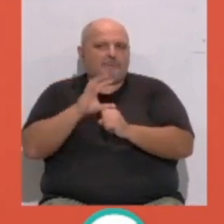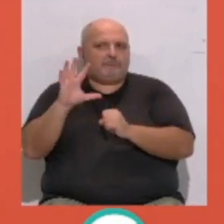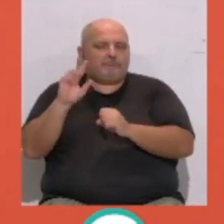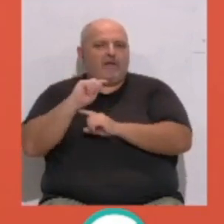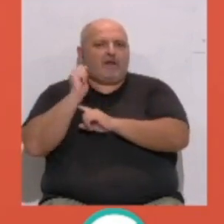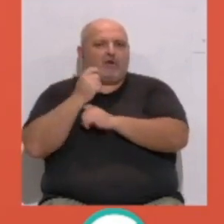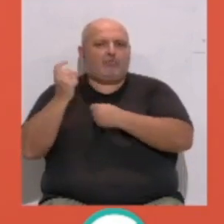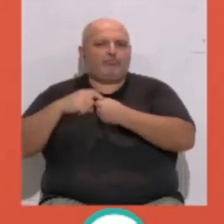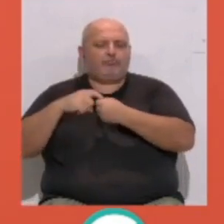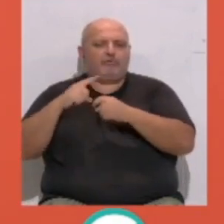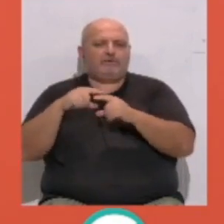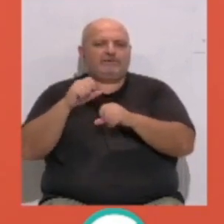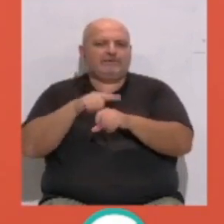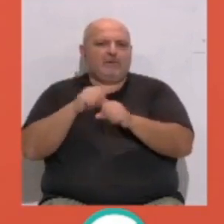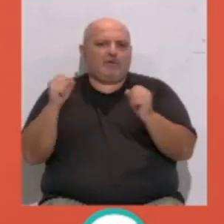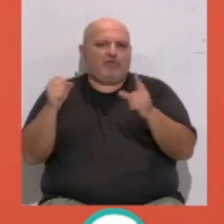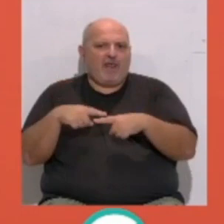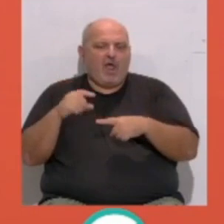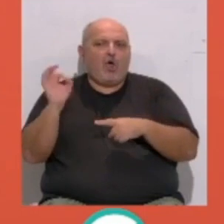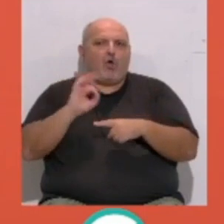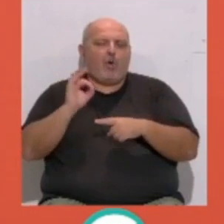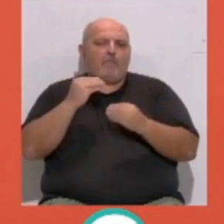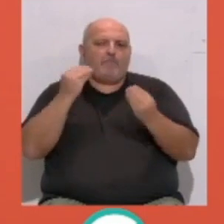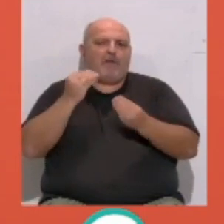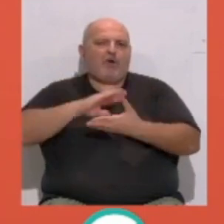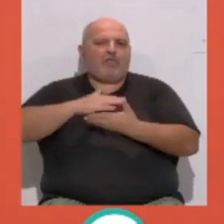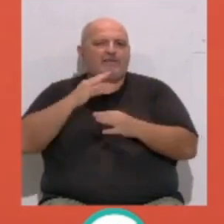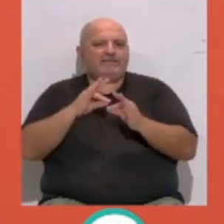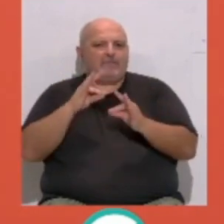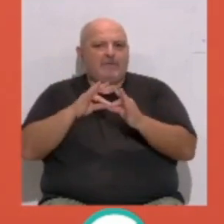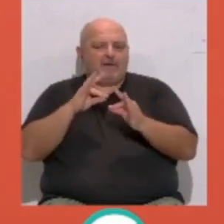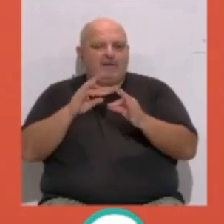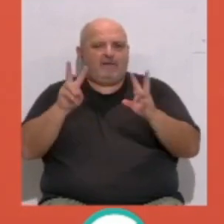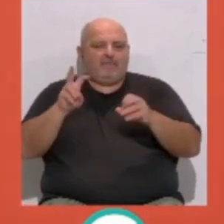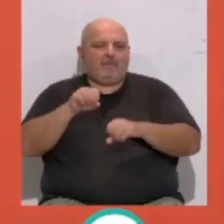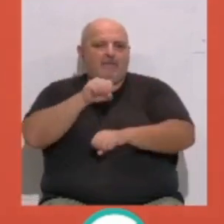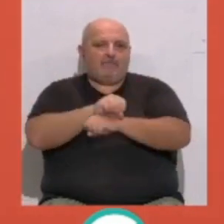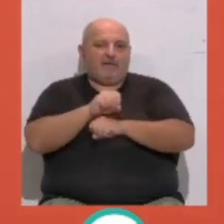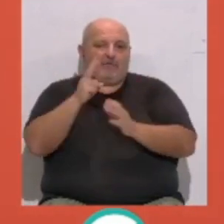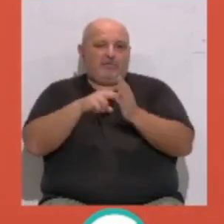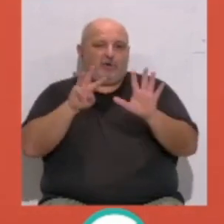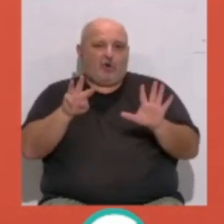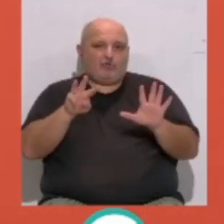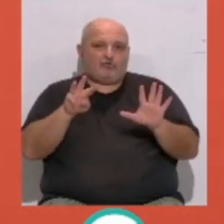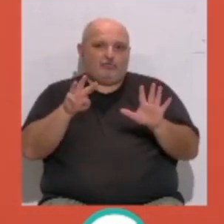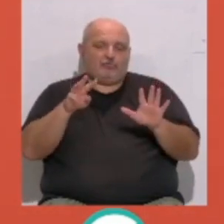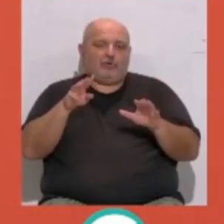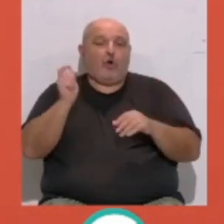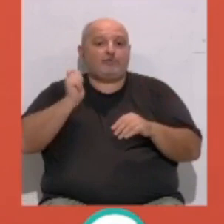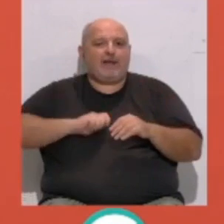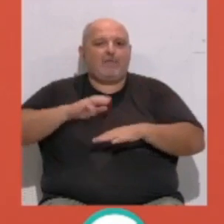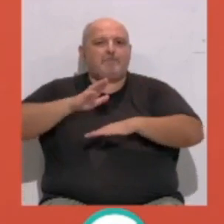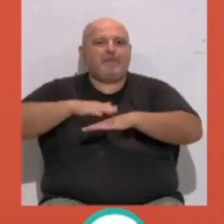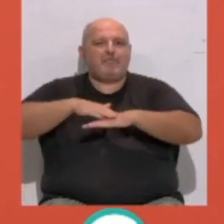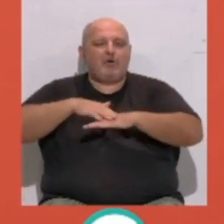récord de afiliación a la seguridad social o que hayamos tenido el mejor mes de septiembre en cuanto a paro desde 2008, o la subida del salario mínimo